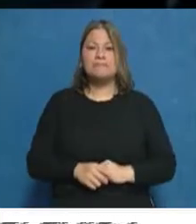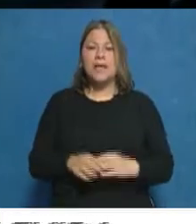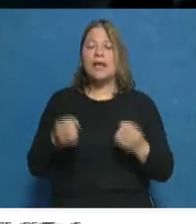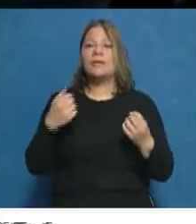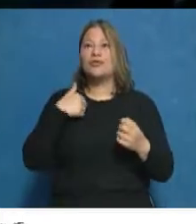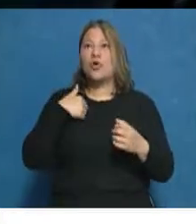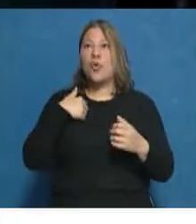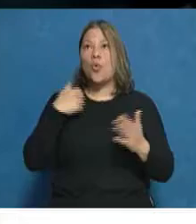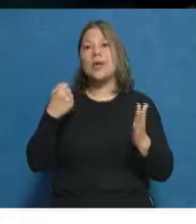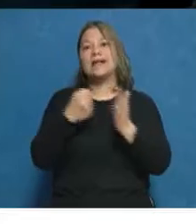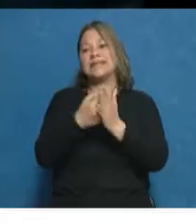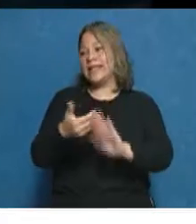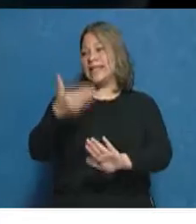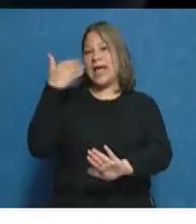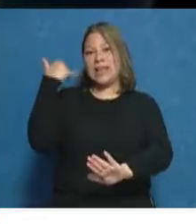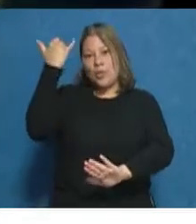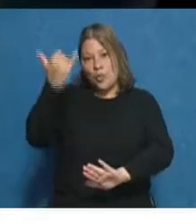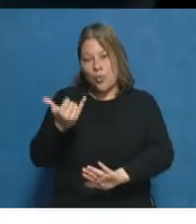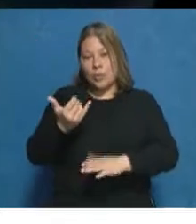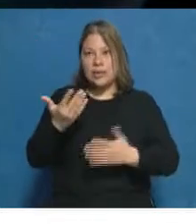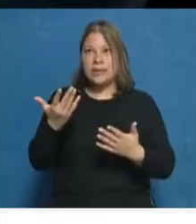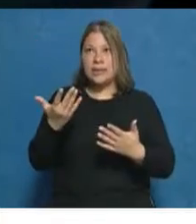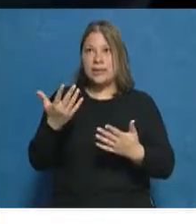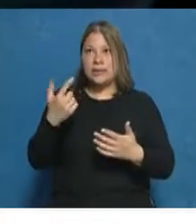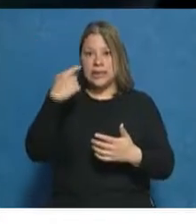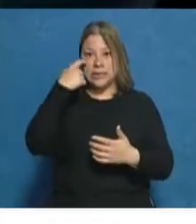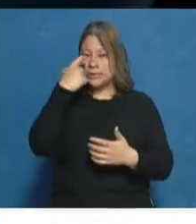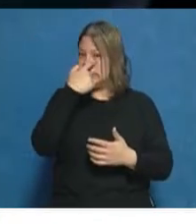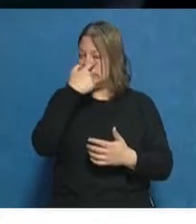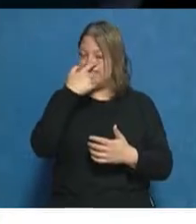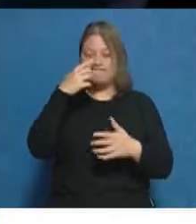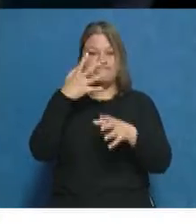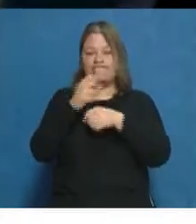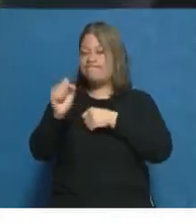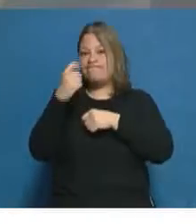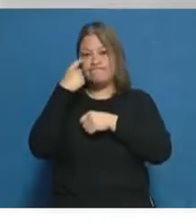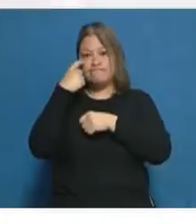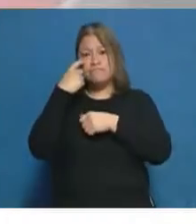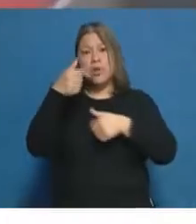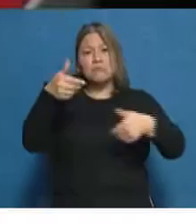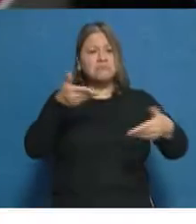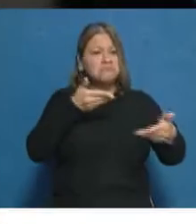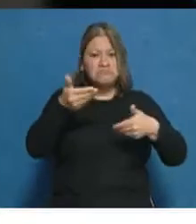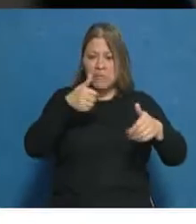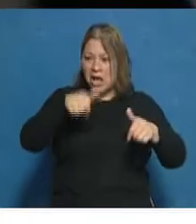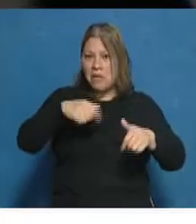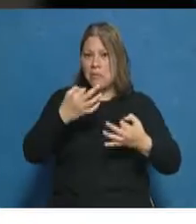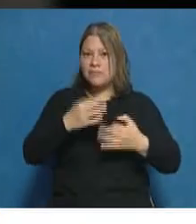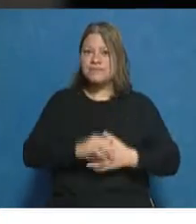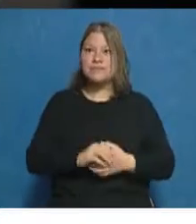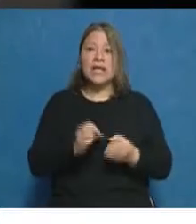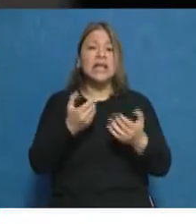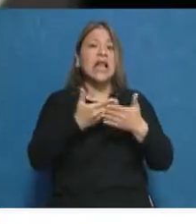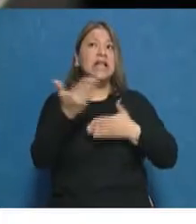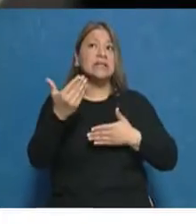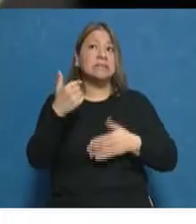un accidente que tuve y perdí el nervio óptico, pero la tensión es muy buena. ¿Qué tal te fue en el examen?